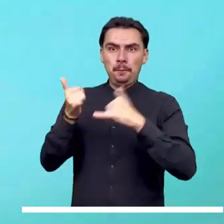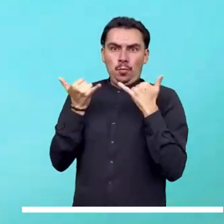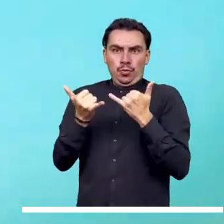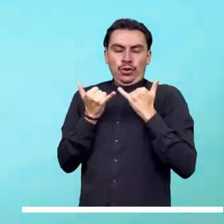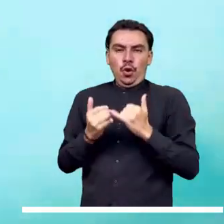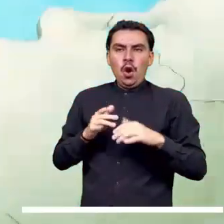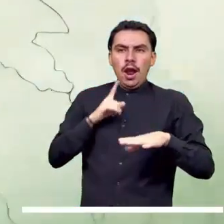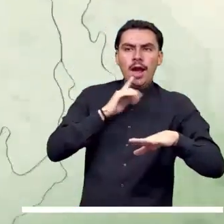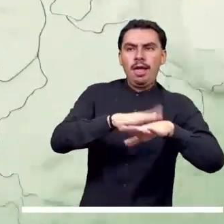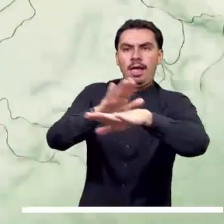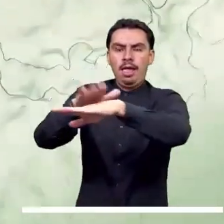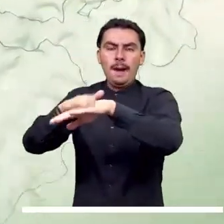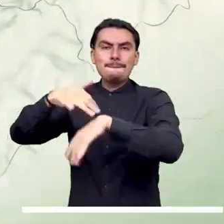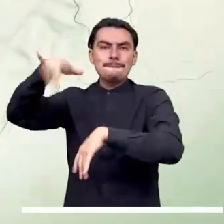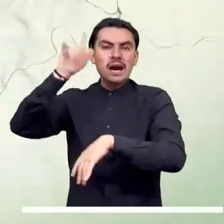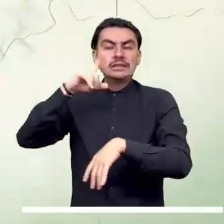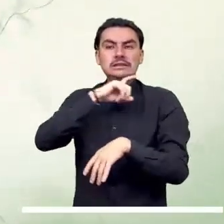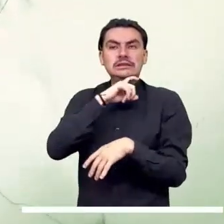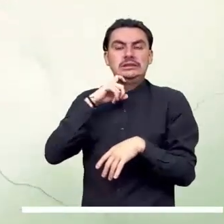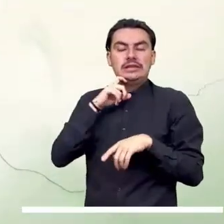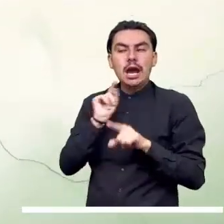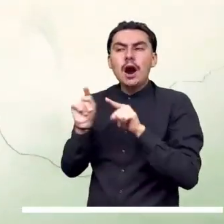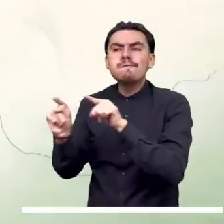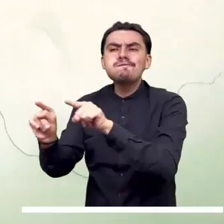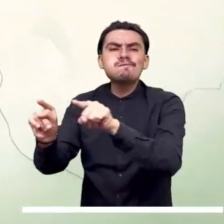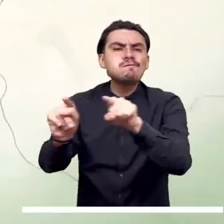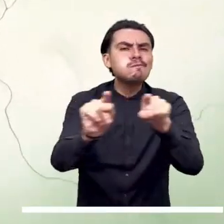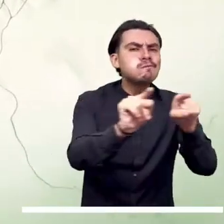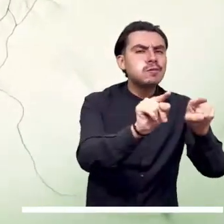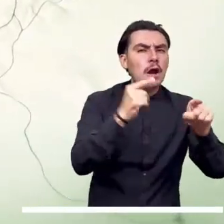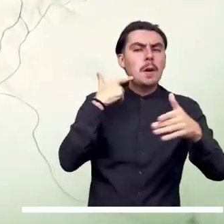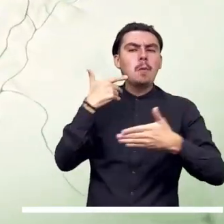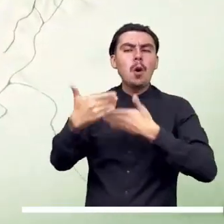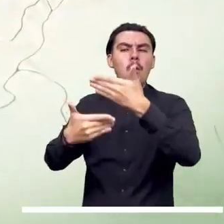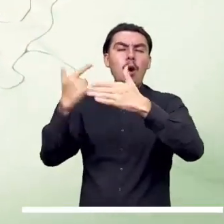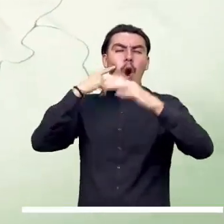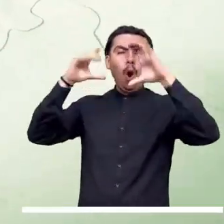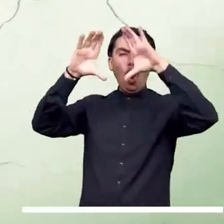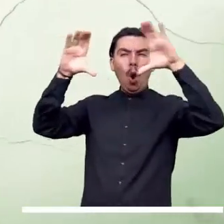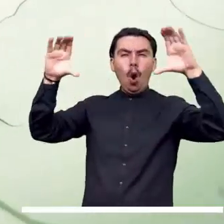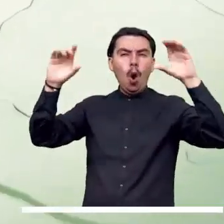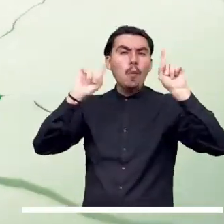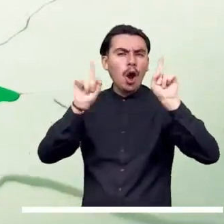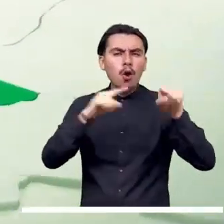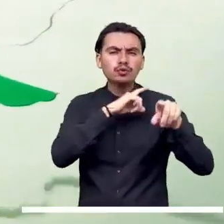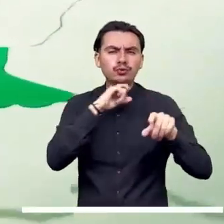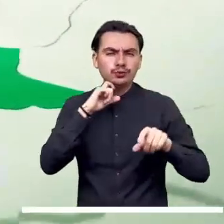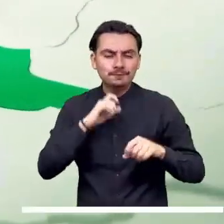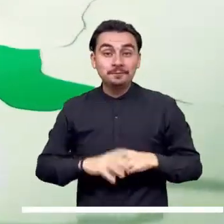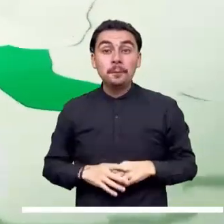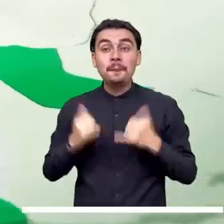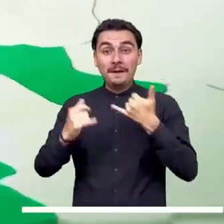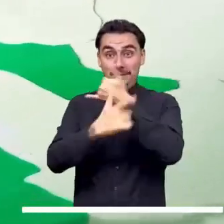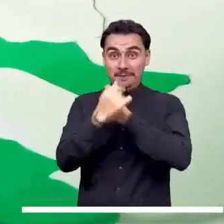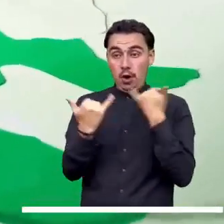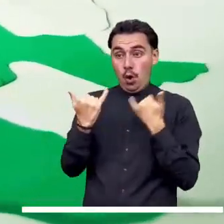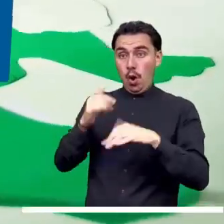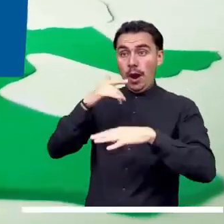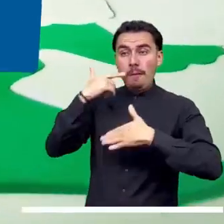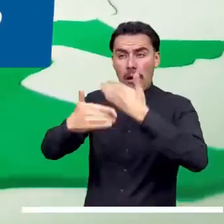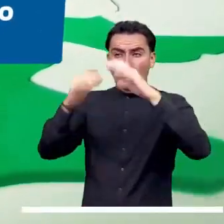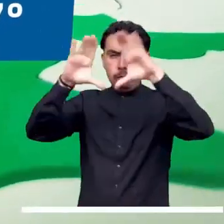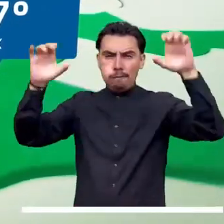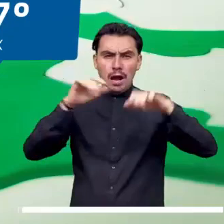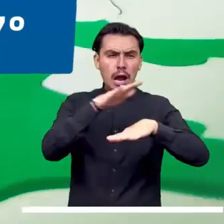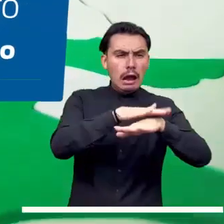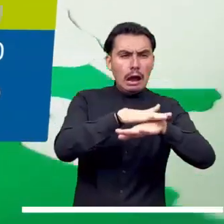mayormente seco. Lluvias moderadas se plantean en Chocó y Nariño, mientras que precipitaciones esporádicas y de menor